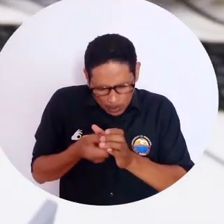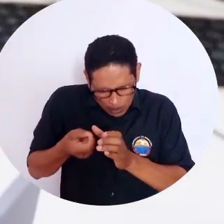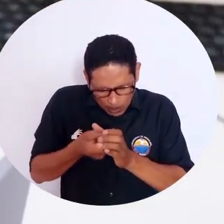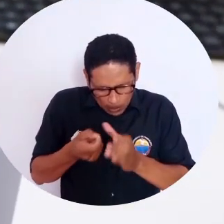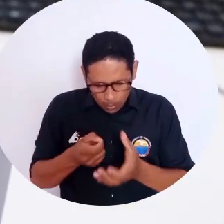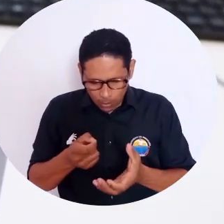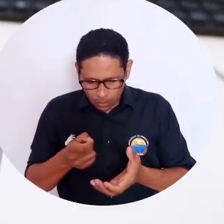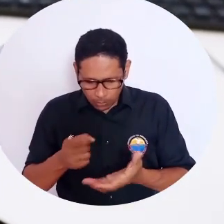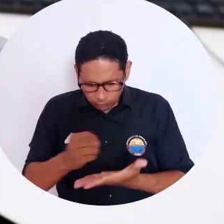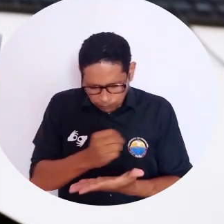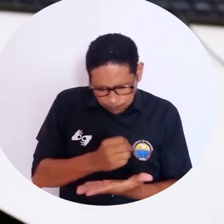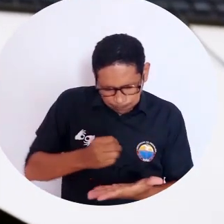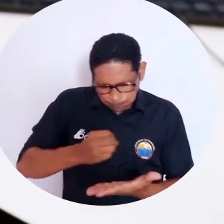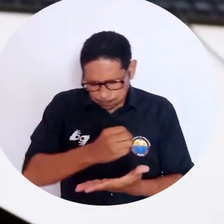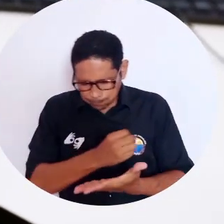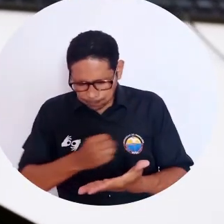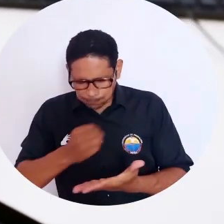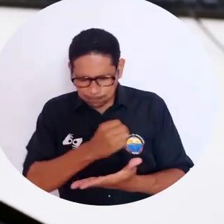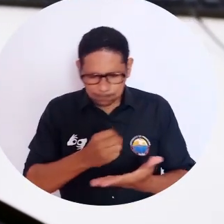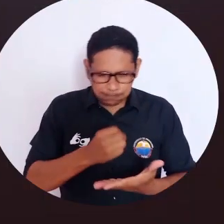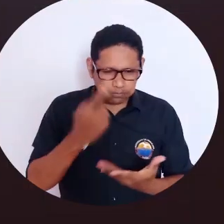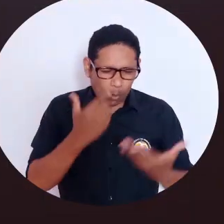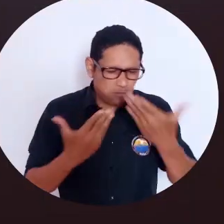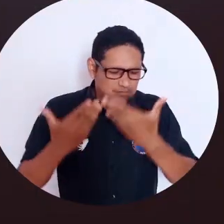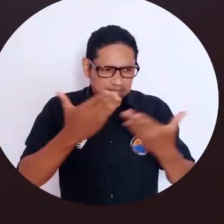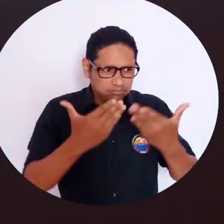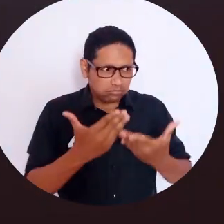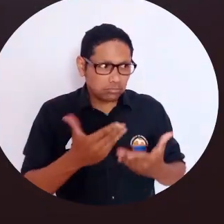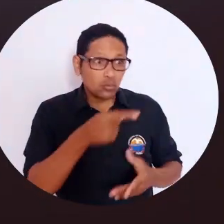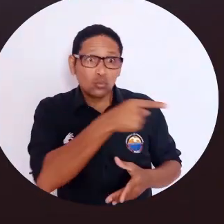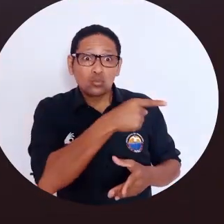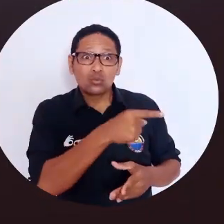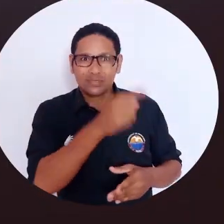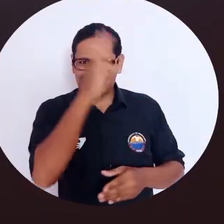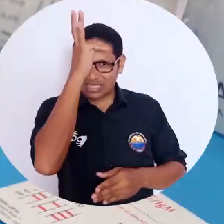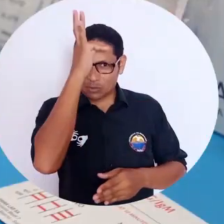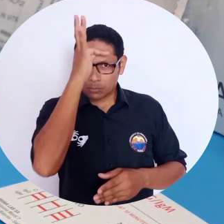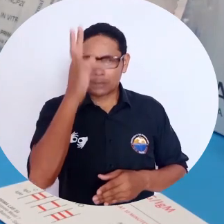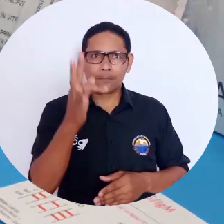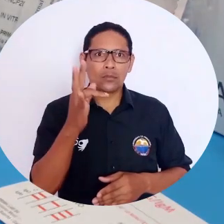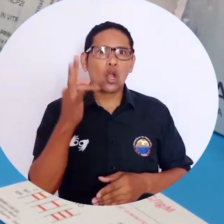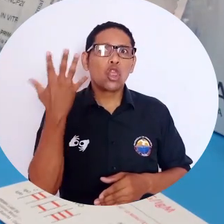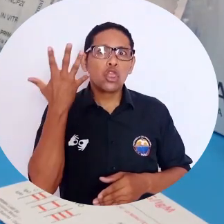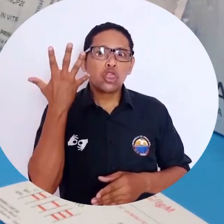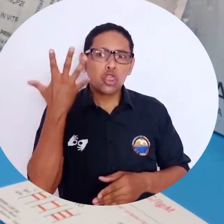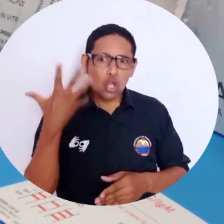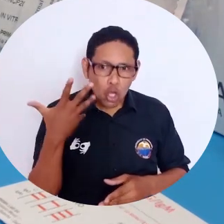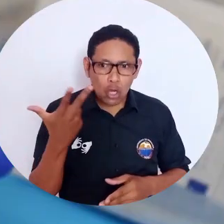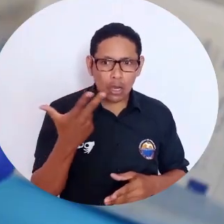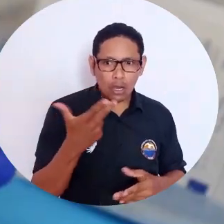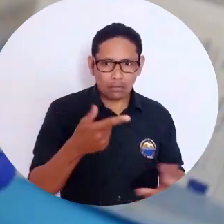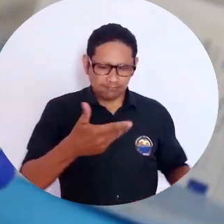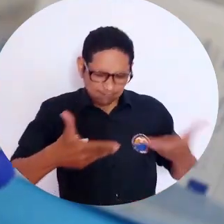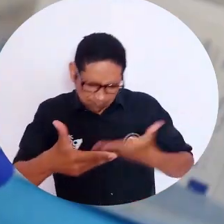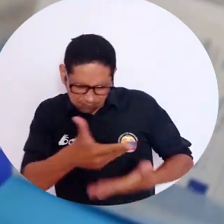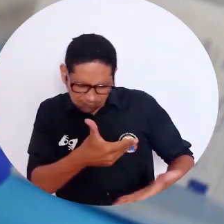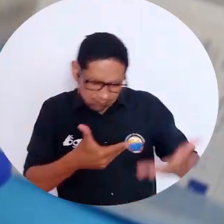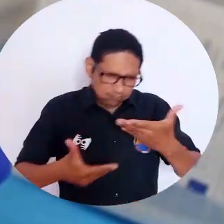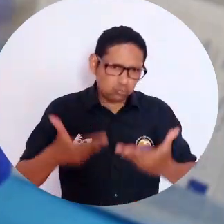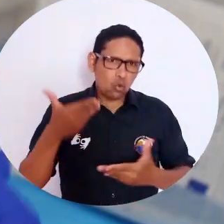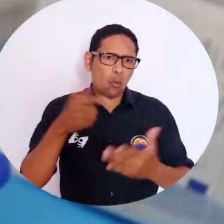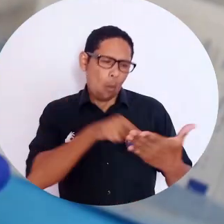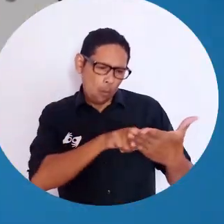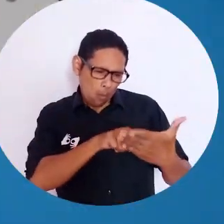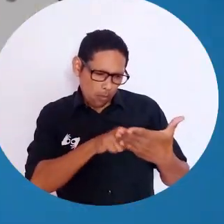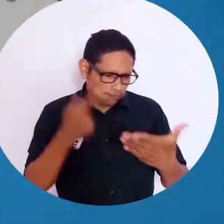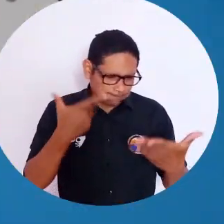diagnóstico molecular utilizando PCR en tiempo real al hospital. Entonces, el hospital diariamente nos envía